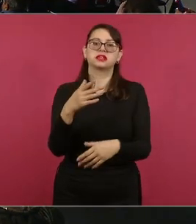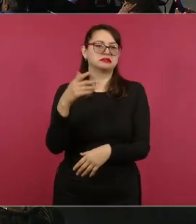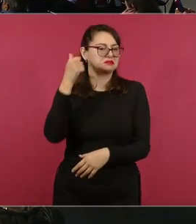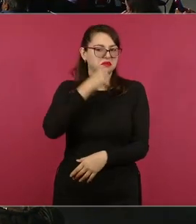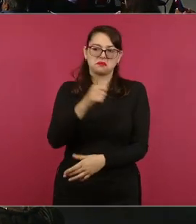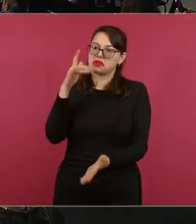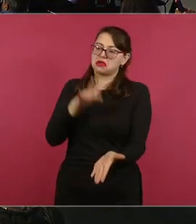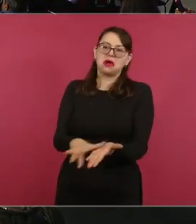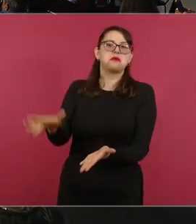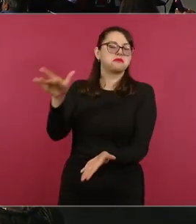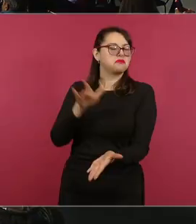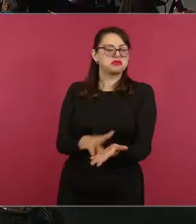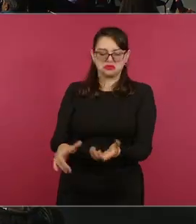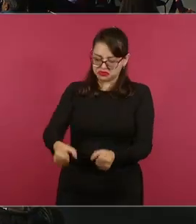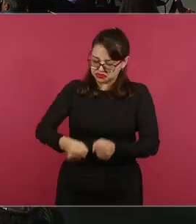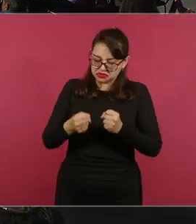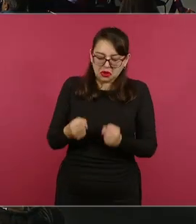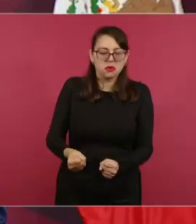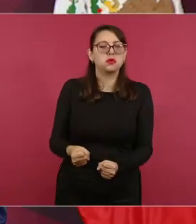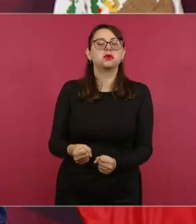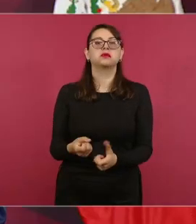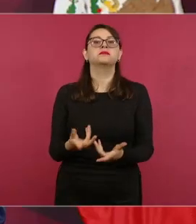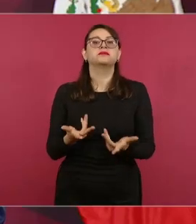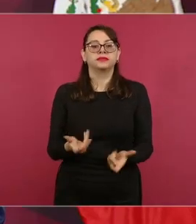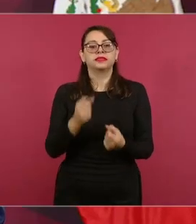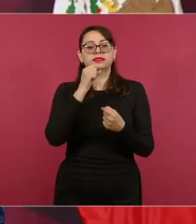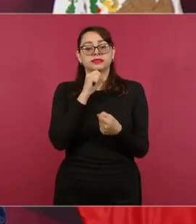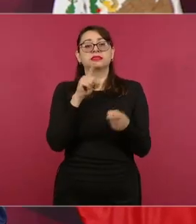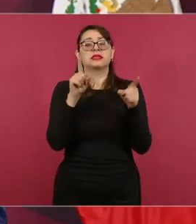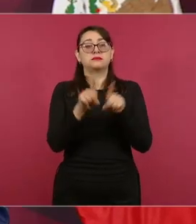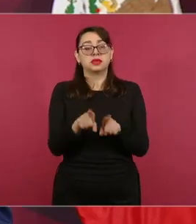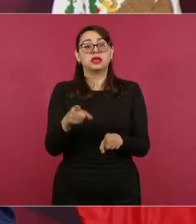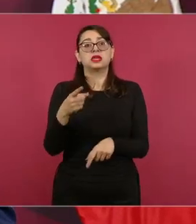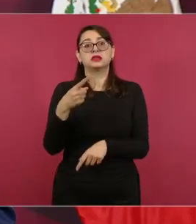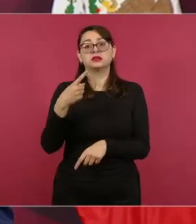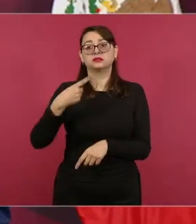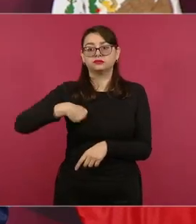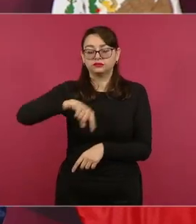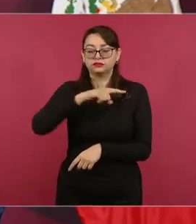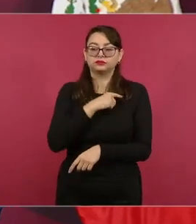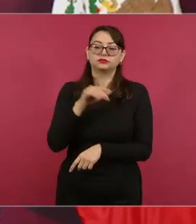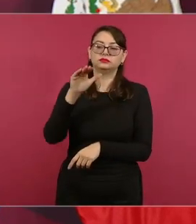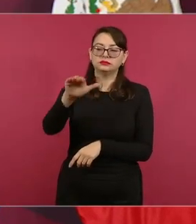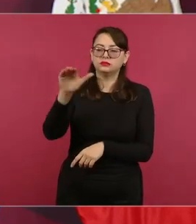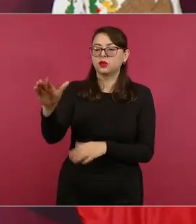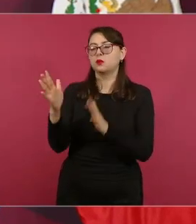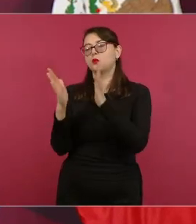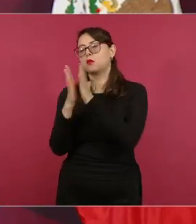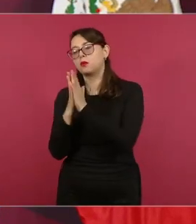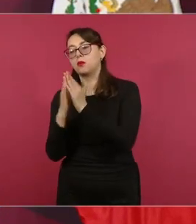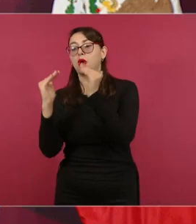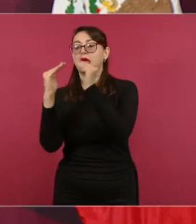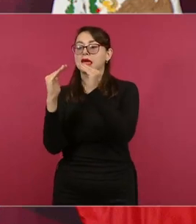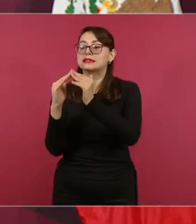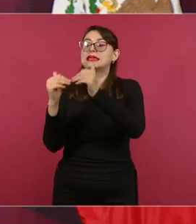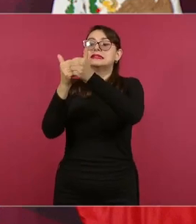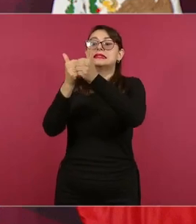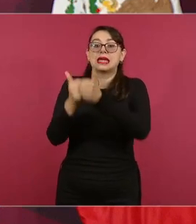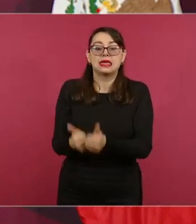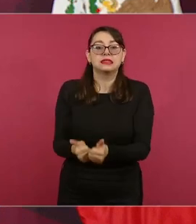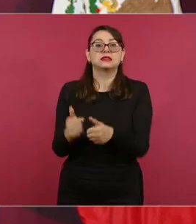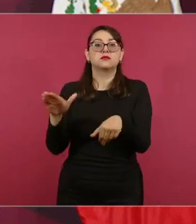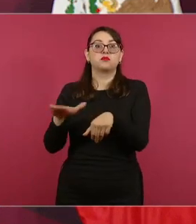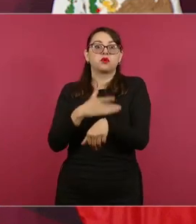como lo ha hecho hasta ahora. También les hemos pedido que estén en su casa para que cuando pase el censo